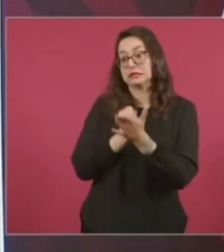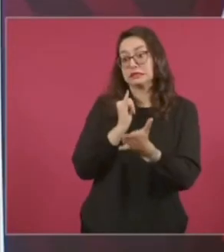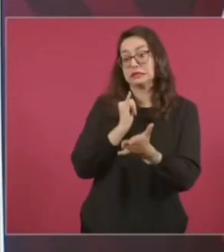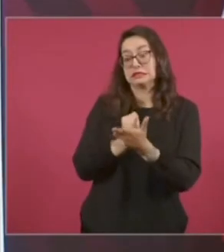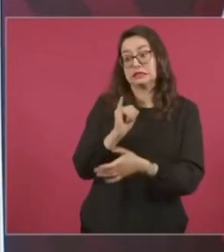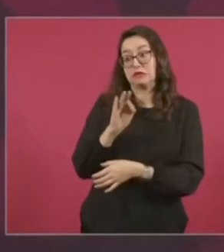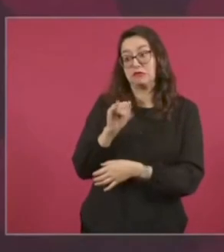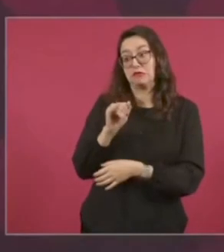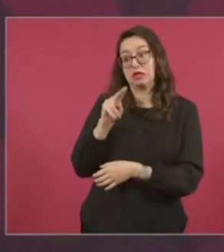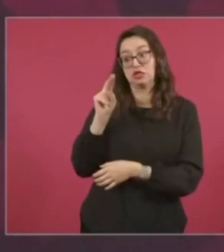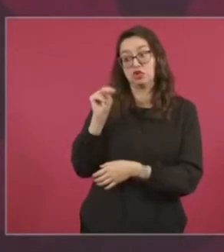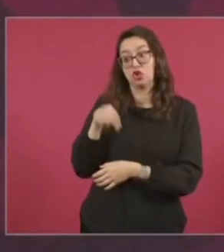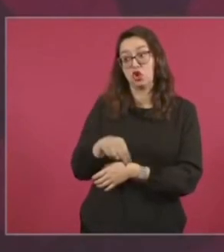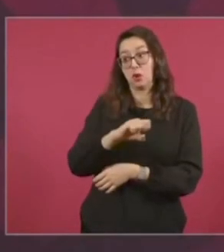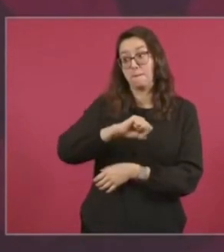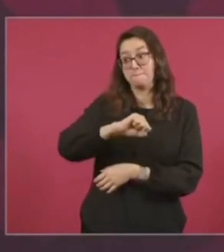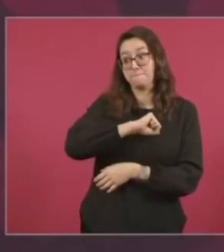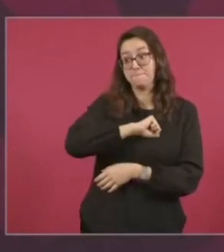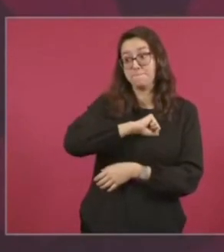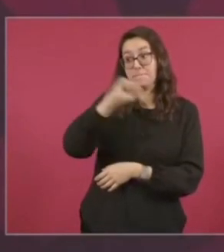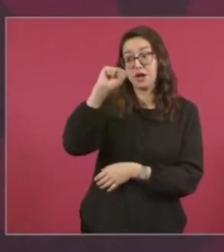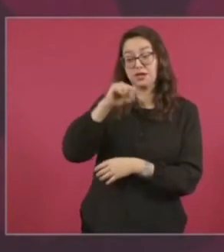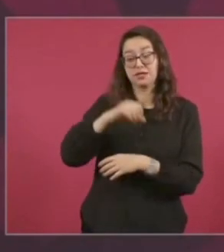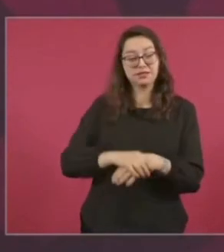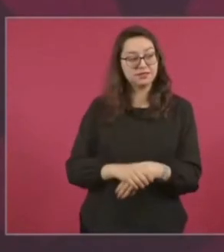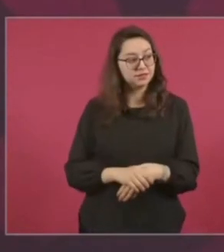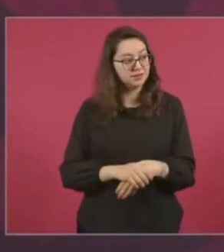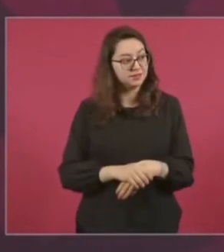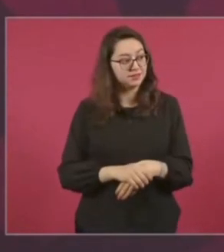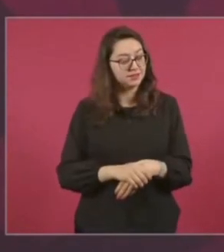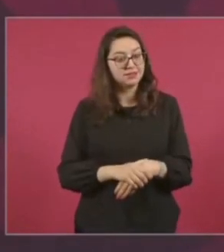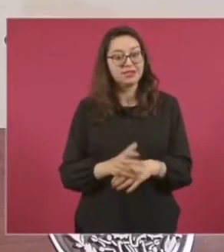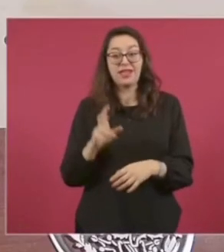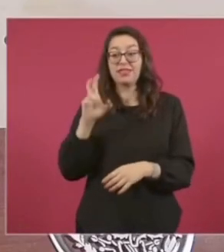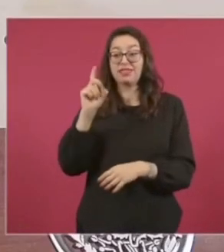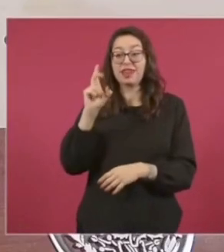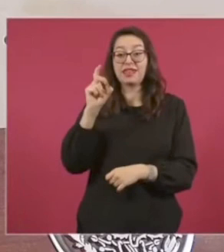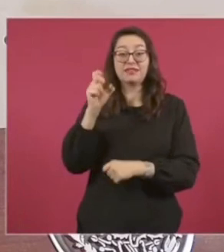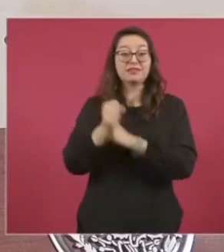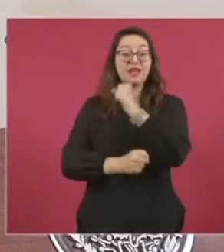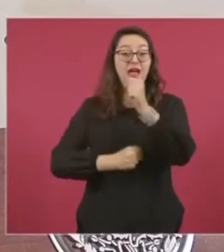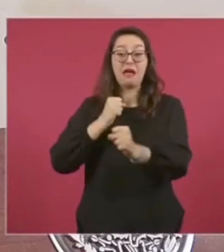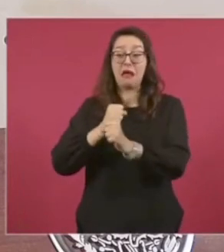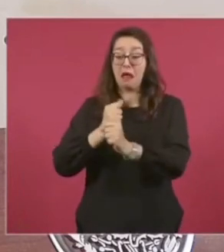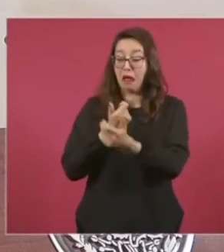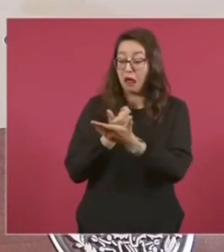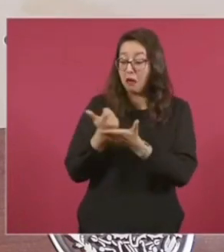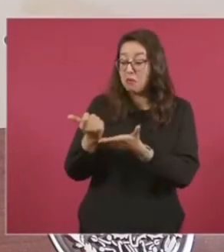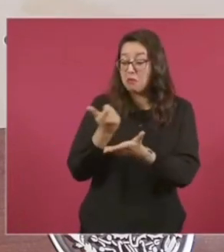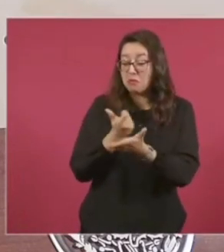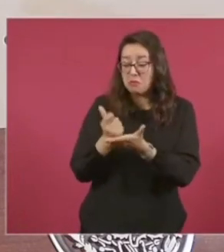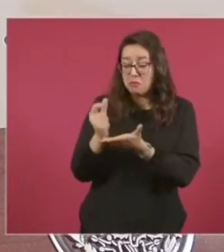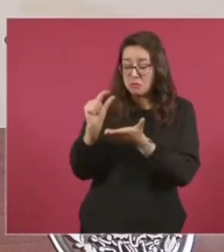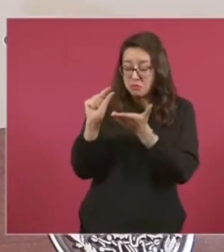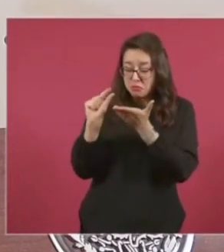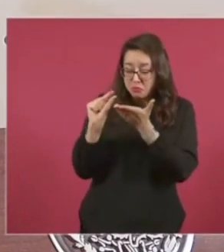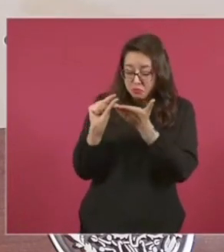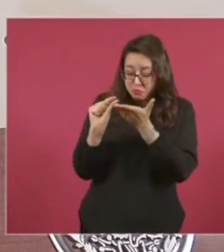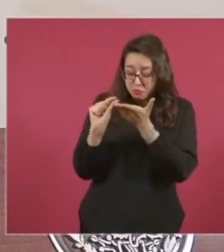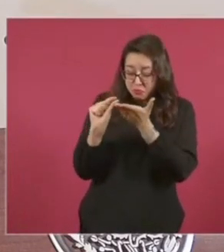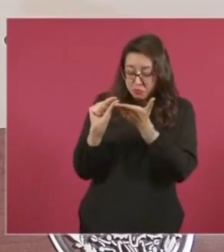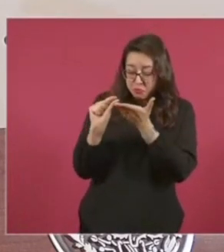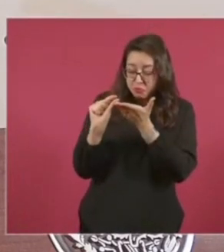engañaron muchísimo y por eso 30 años sin aumento de salario o